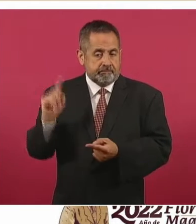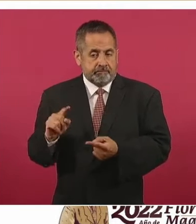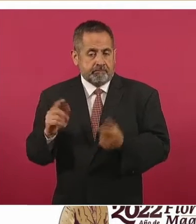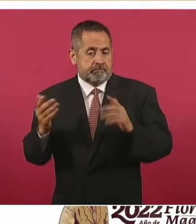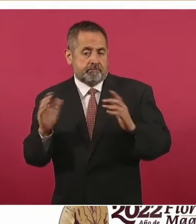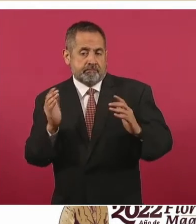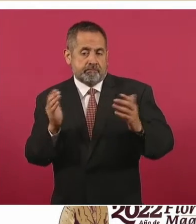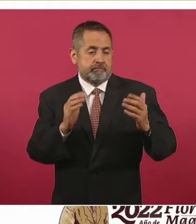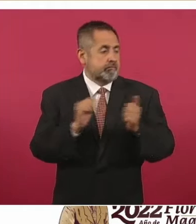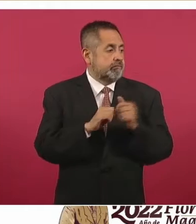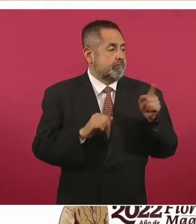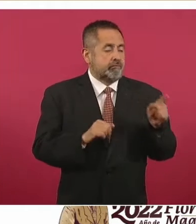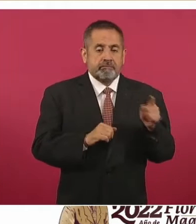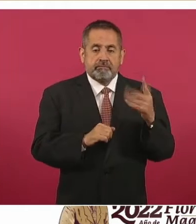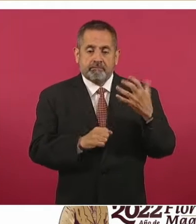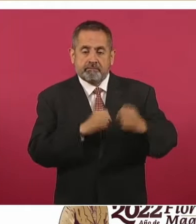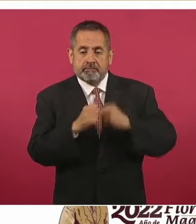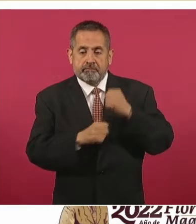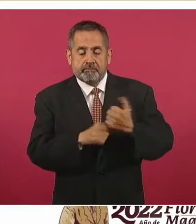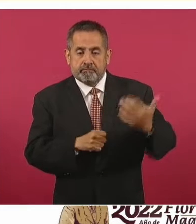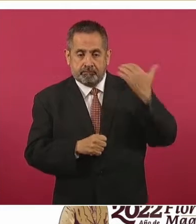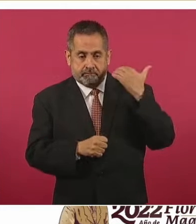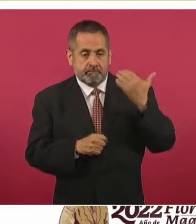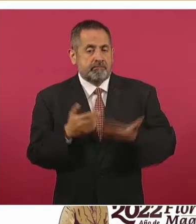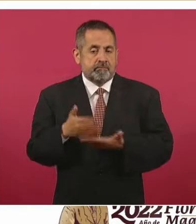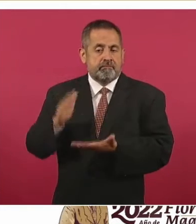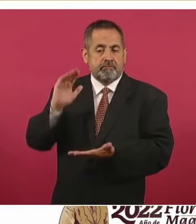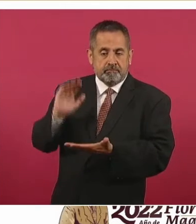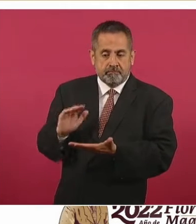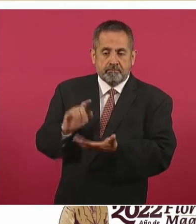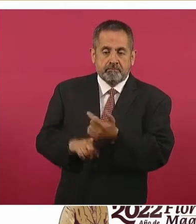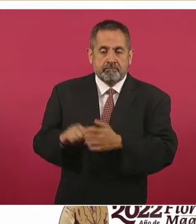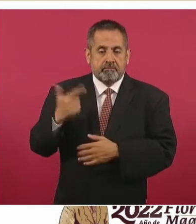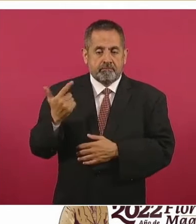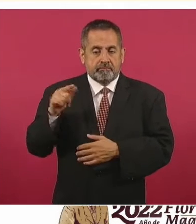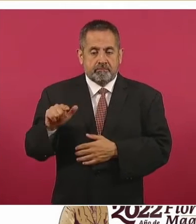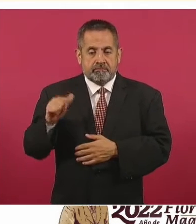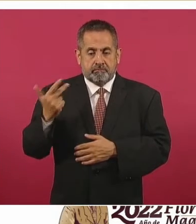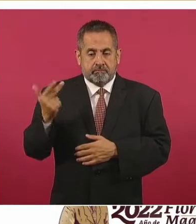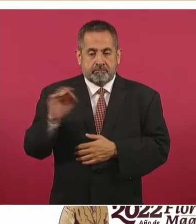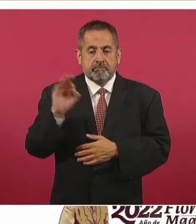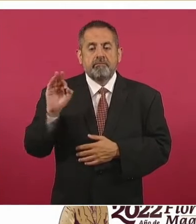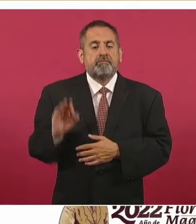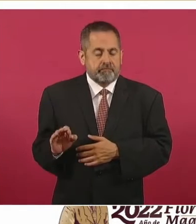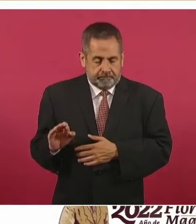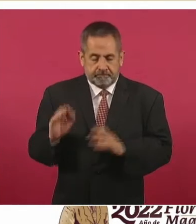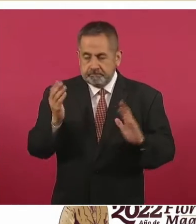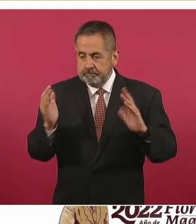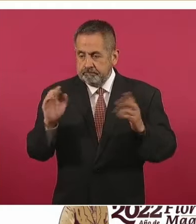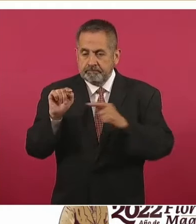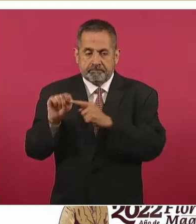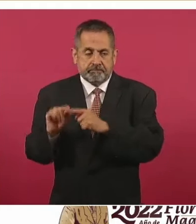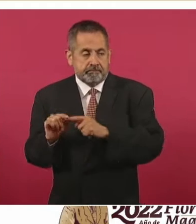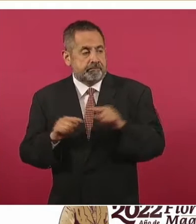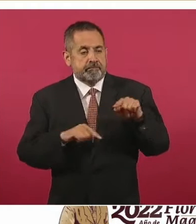mantiene la tendencia a la baja con una disminución de siete punto ocho por ciento en comparación con el